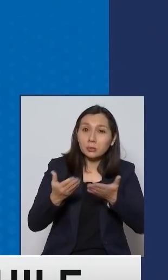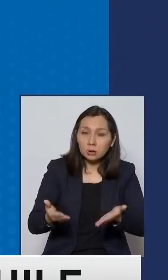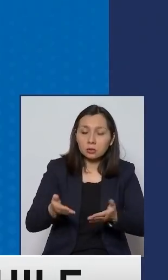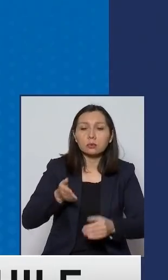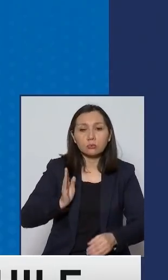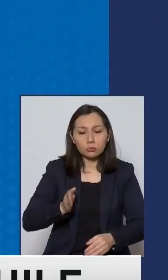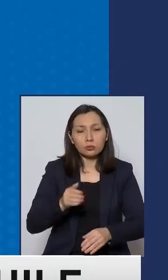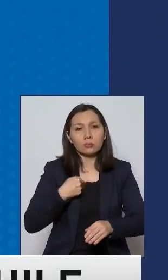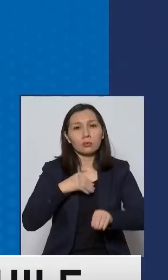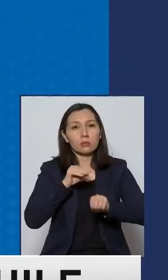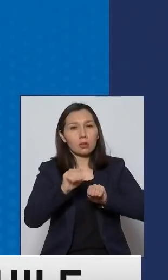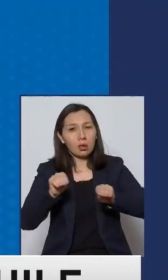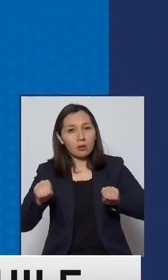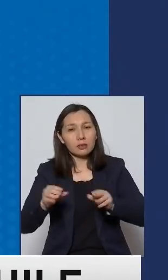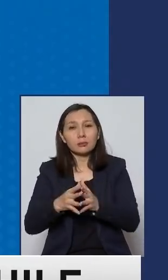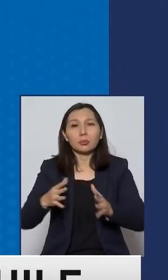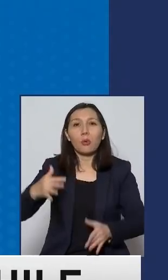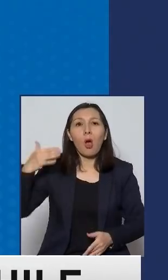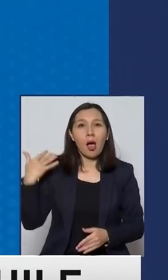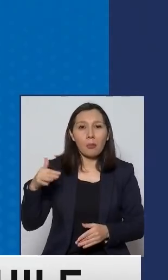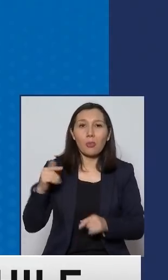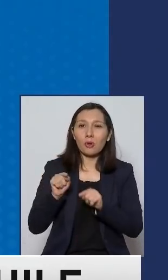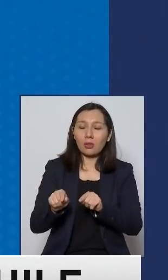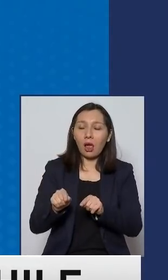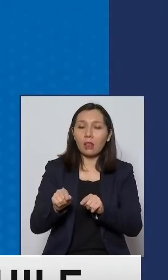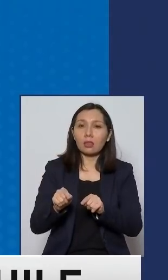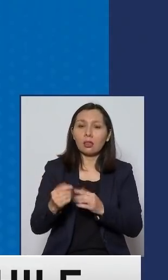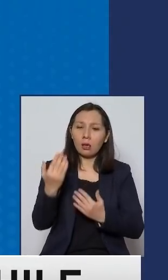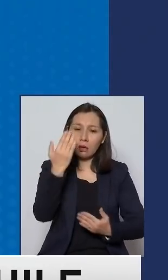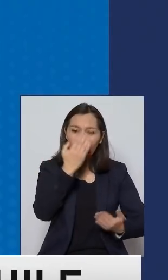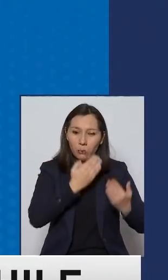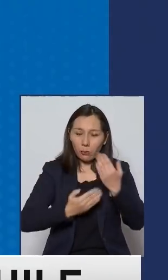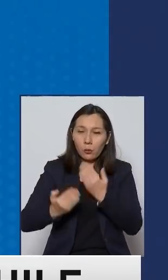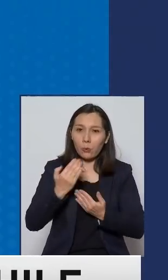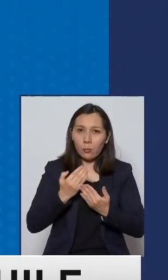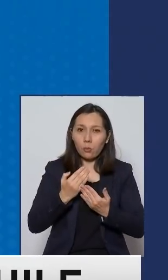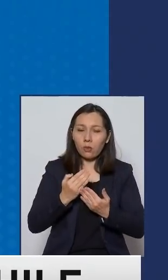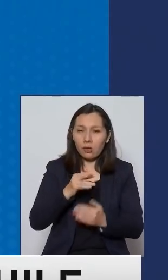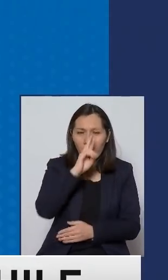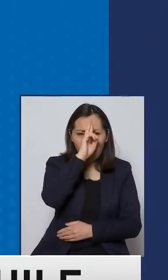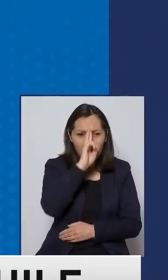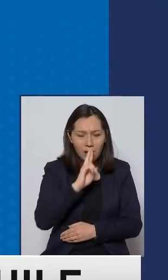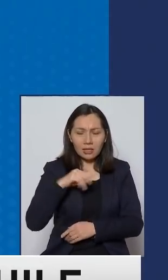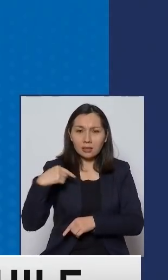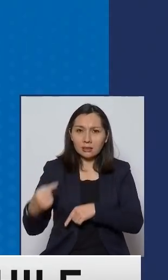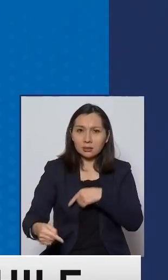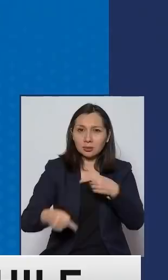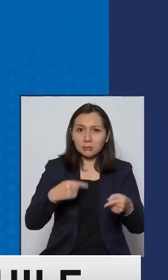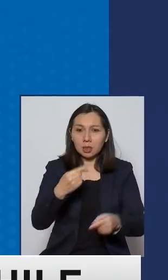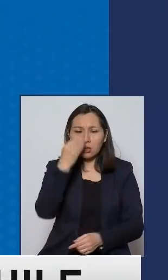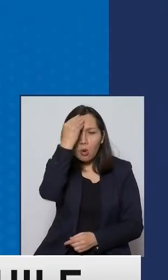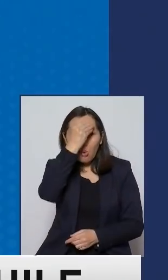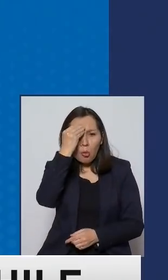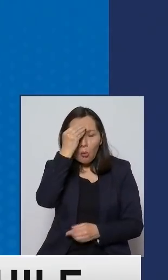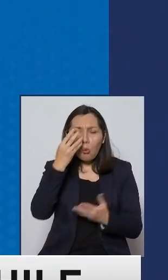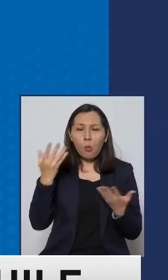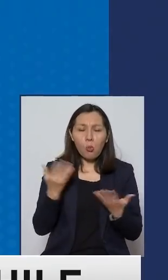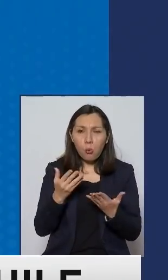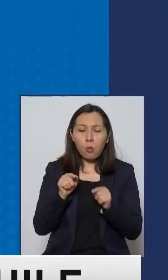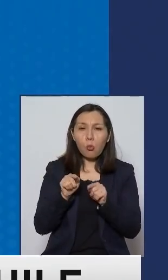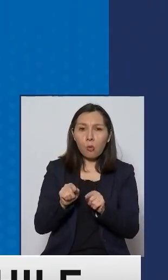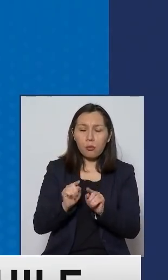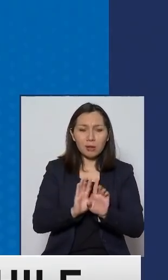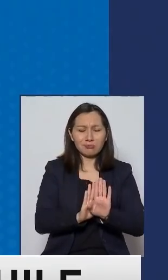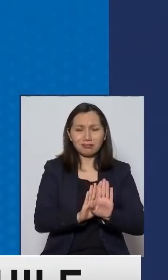seguimos haciendo un llamado muy importante a cuidarnos, a tener respeto, a preocuparnos de estar